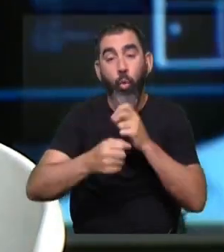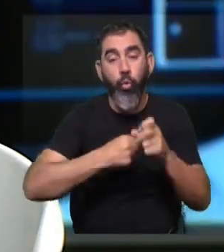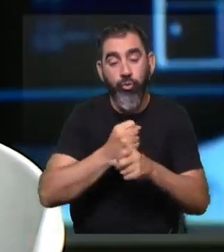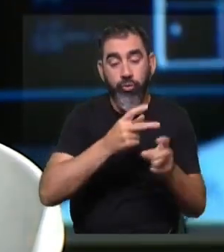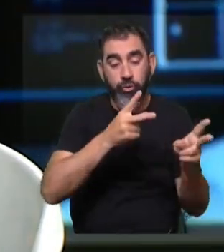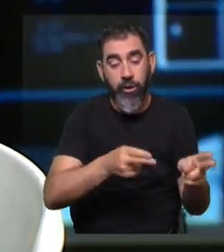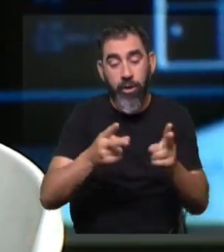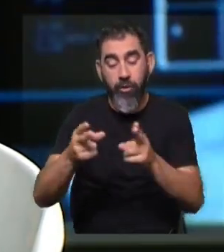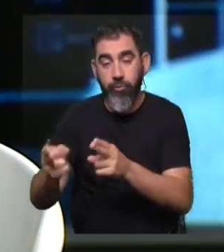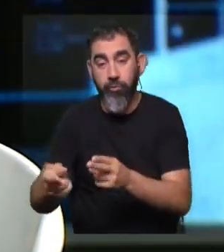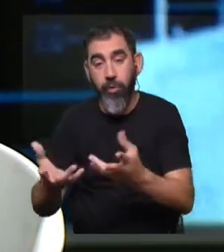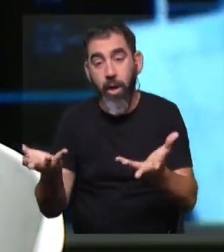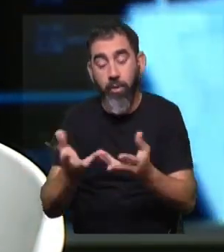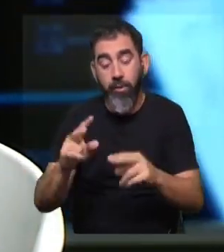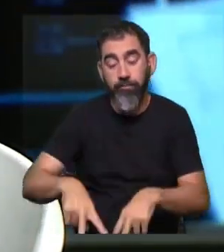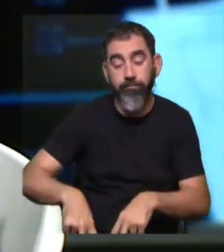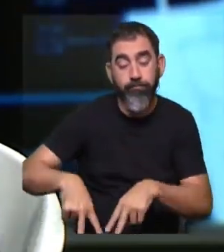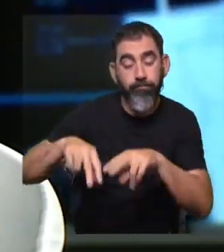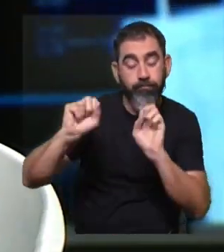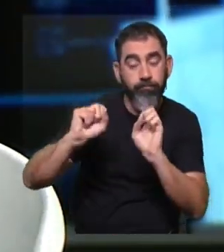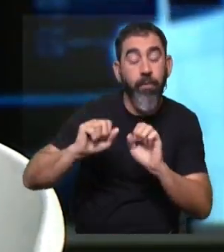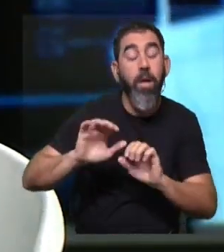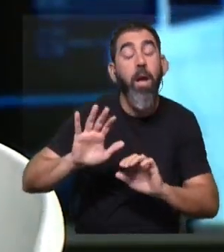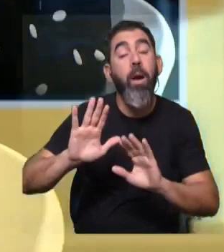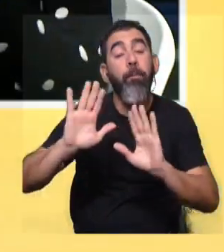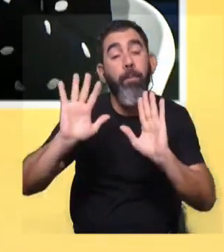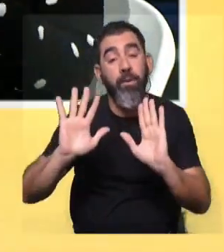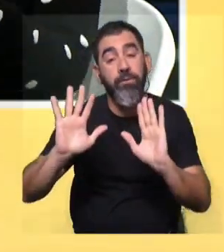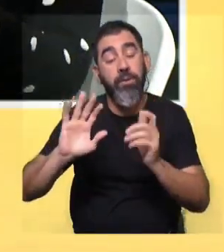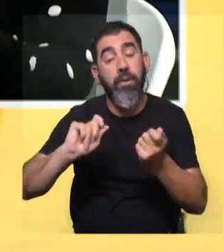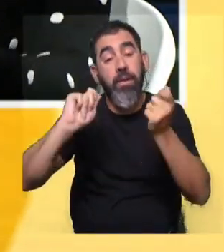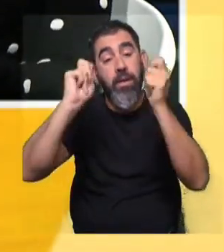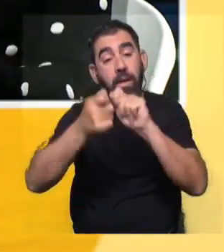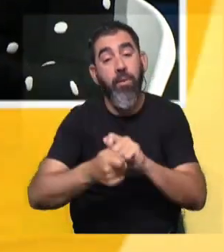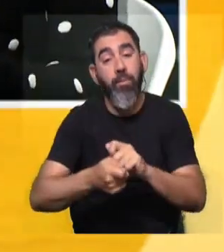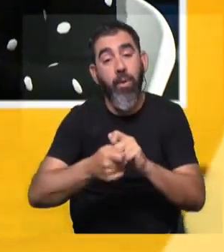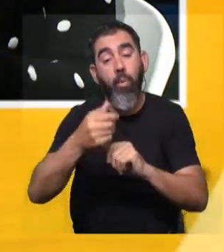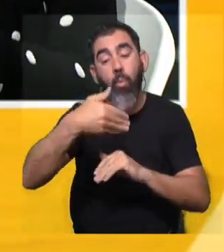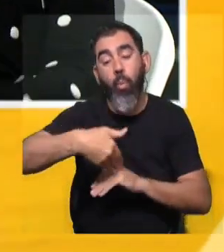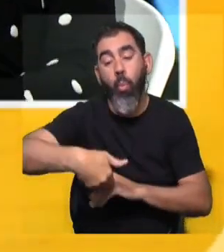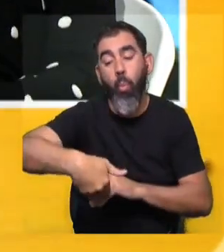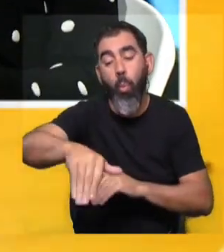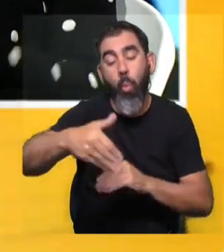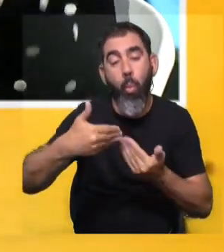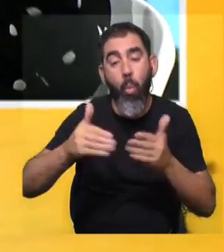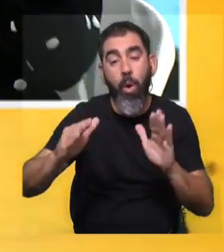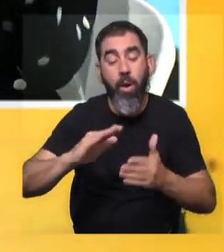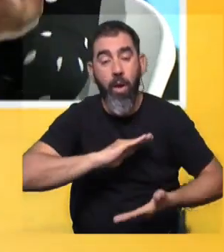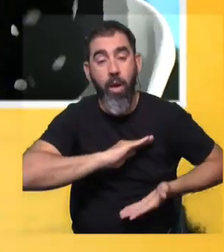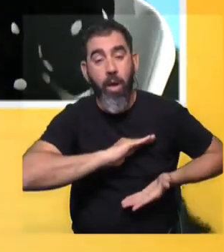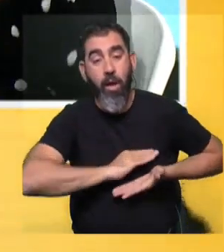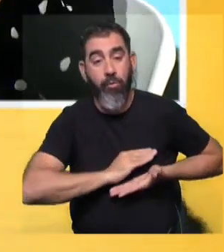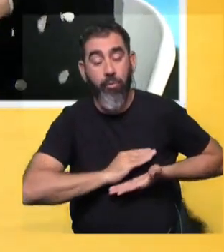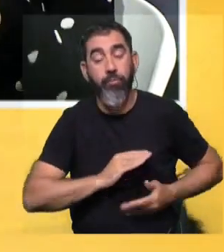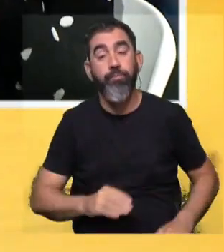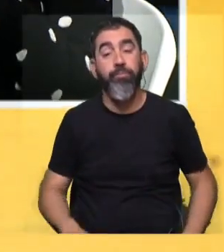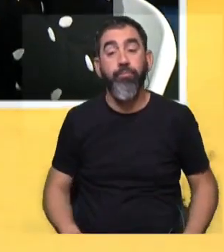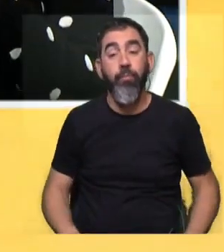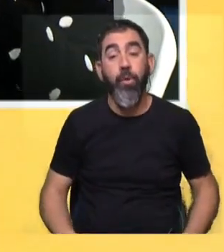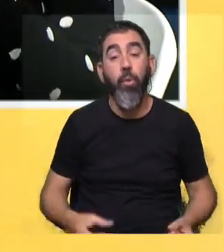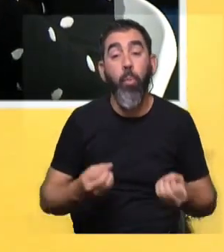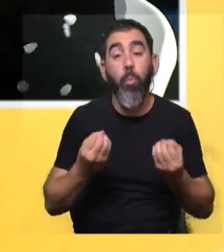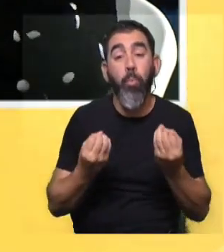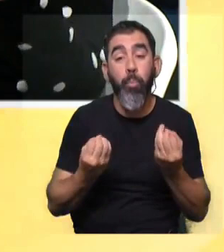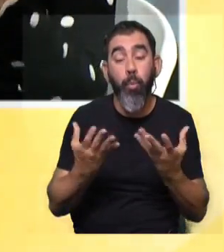Y eso ahora, justamente, está en revisión, de manera de que tal vez cambie un poco en cuanto a cuándo iniciar la mamografía, porque estamos viendo que en nuestra